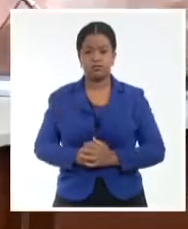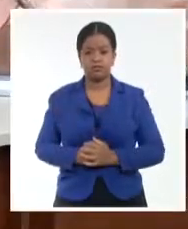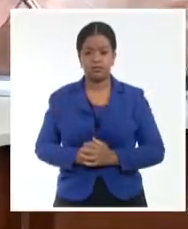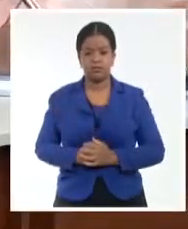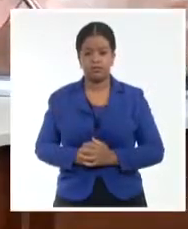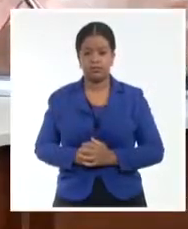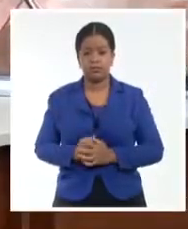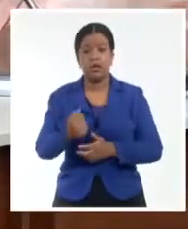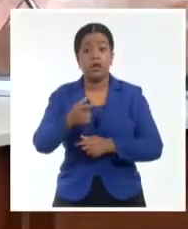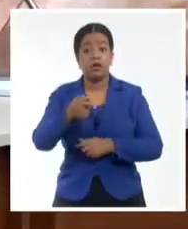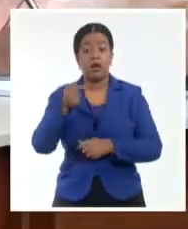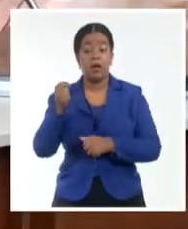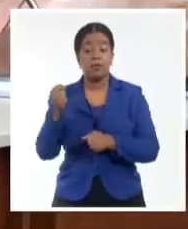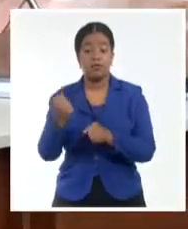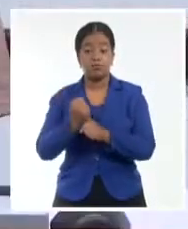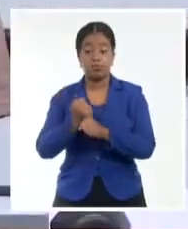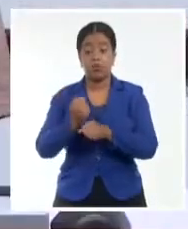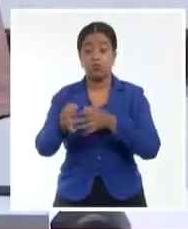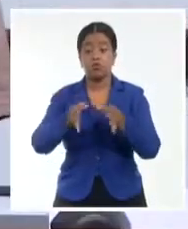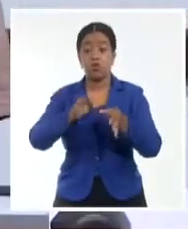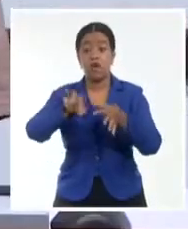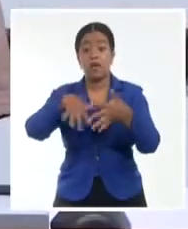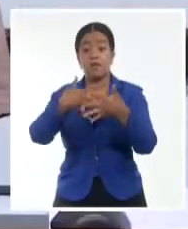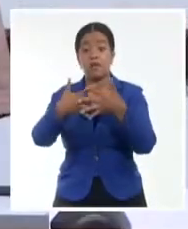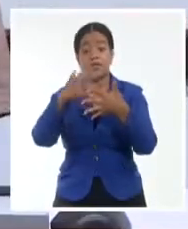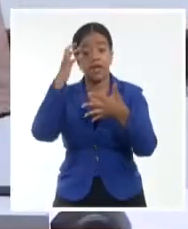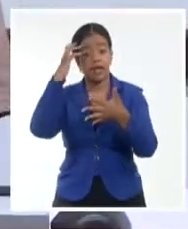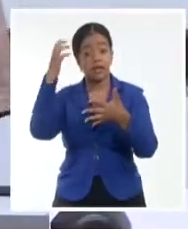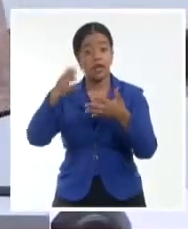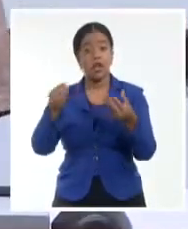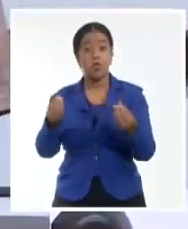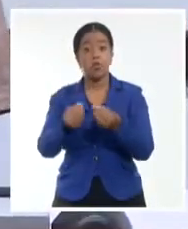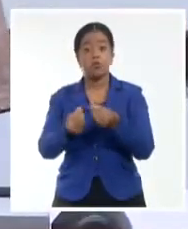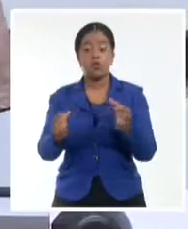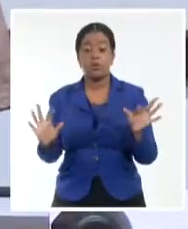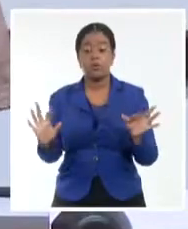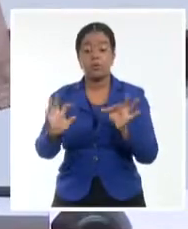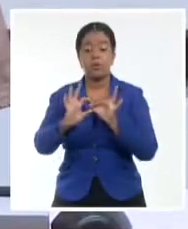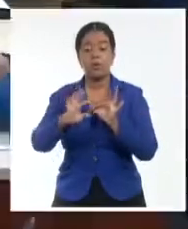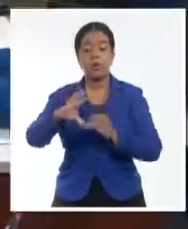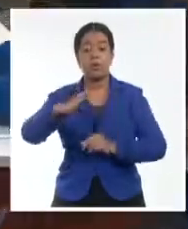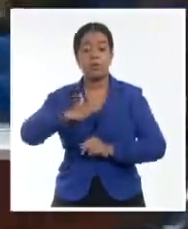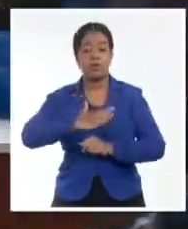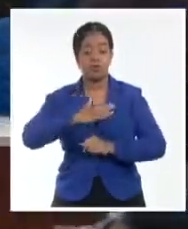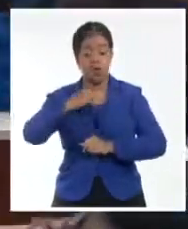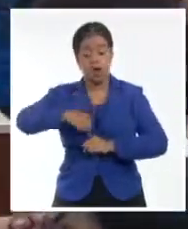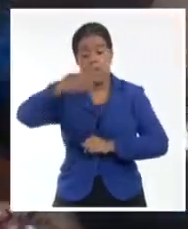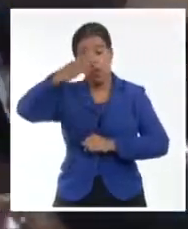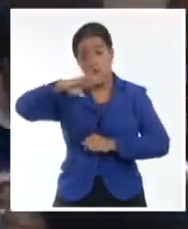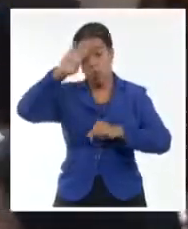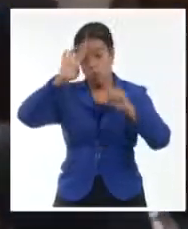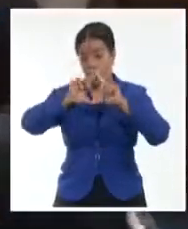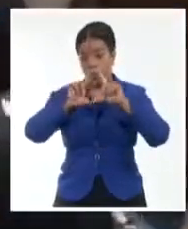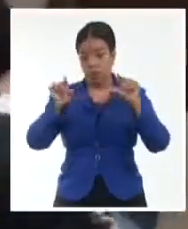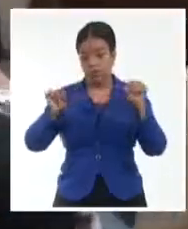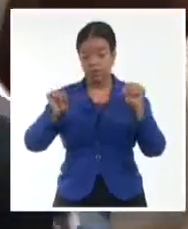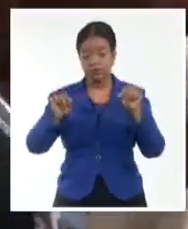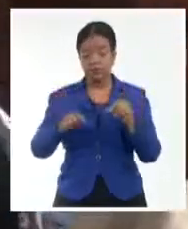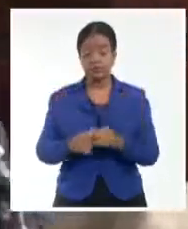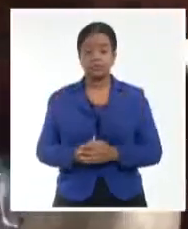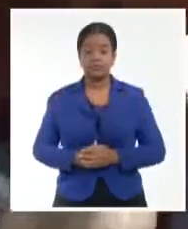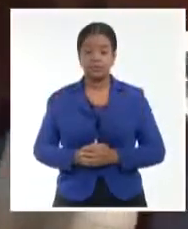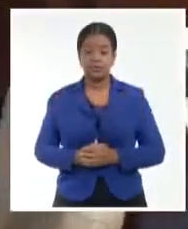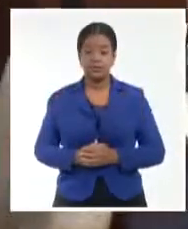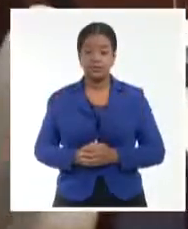la agilidad con que tienen que funcionar la empresa estatal socialista de comercio exterior en Cuba. El mandatario expresó que el